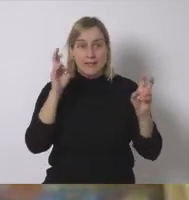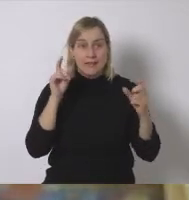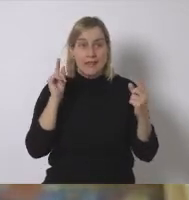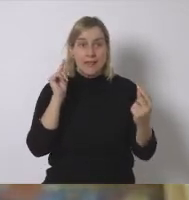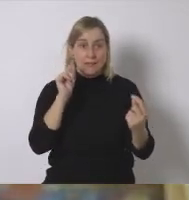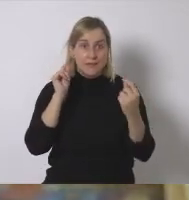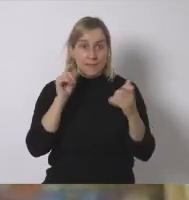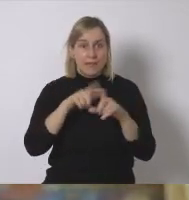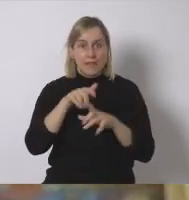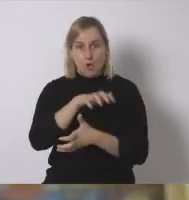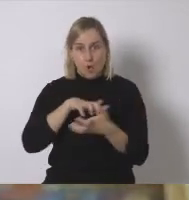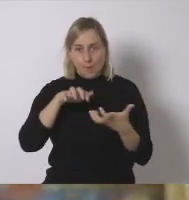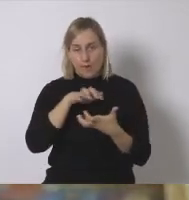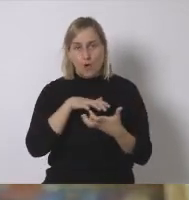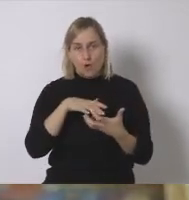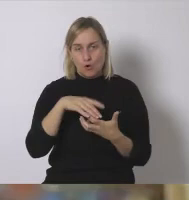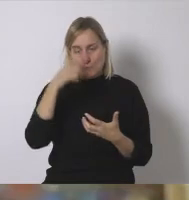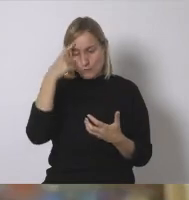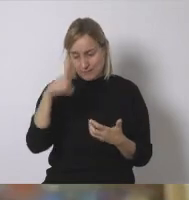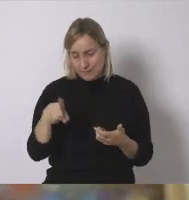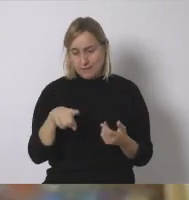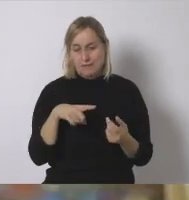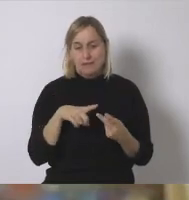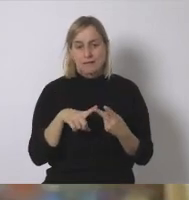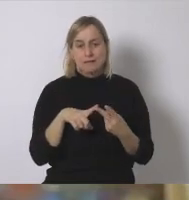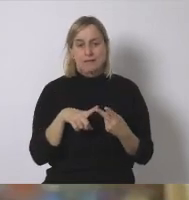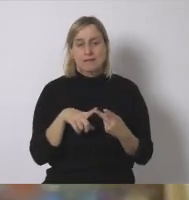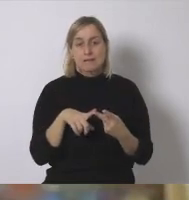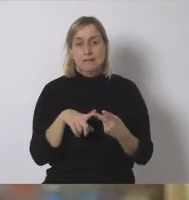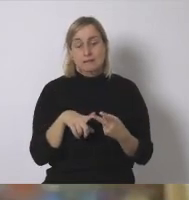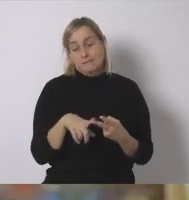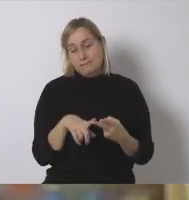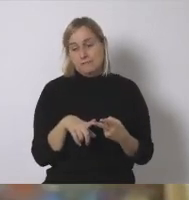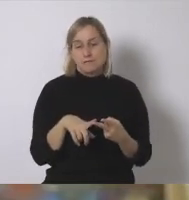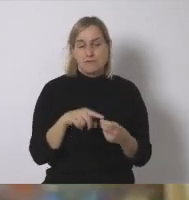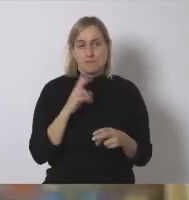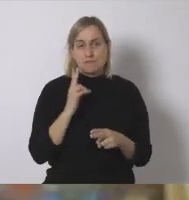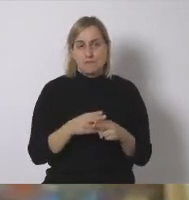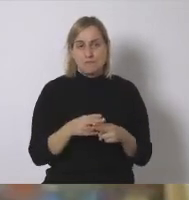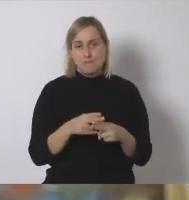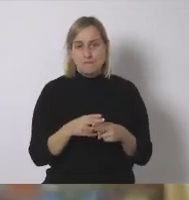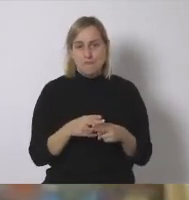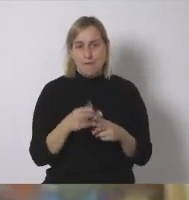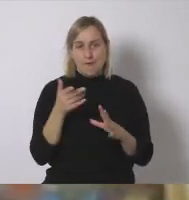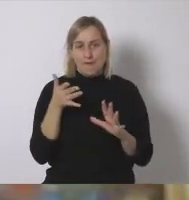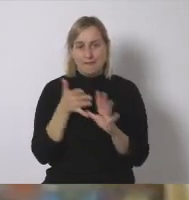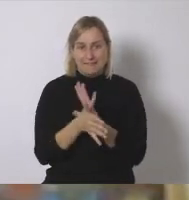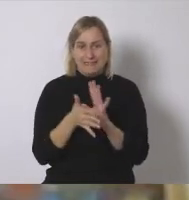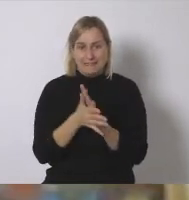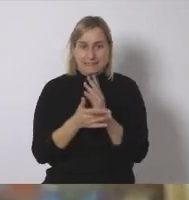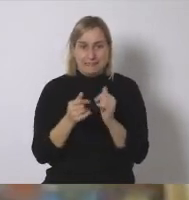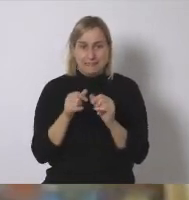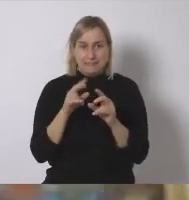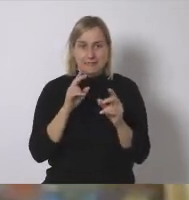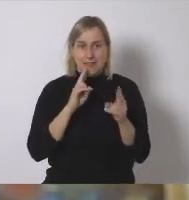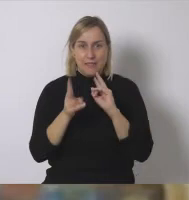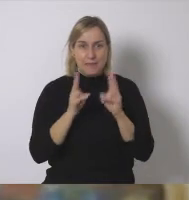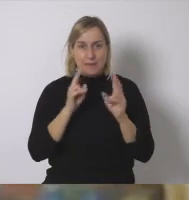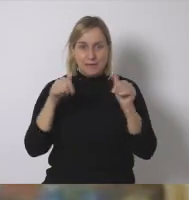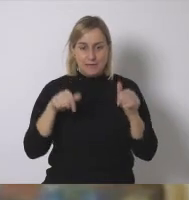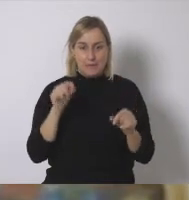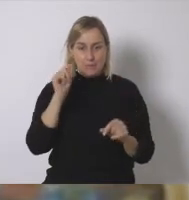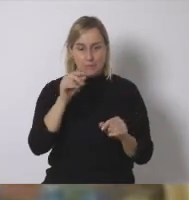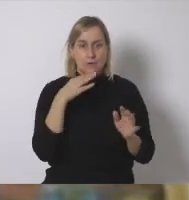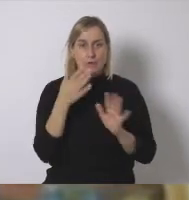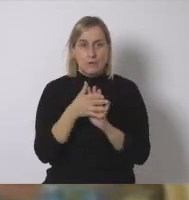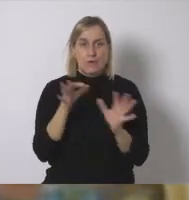complejo sé que es duro situar el debate en este punto